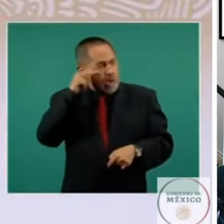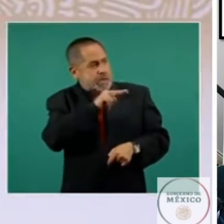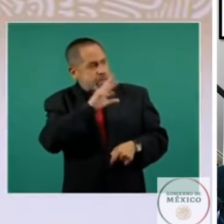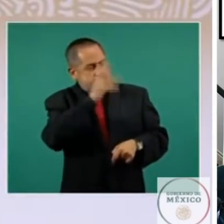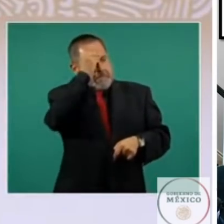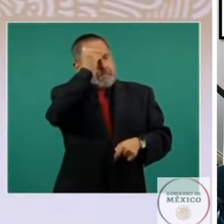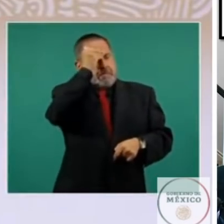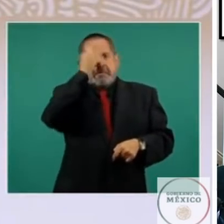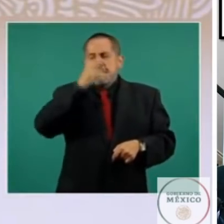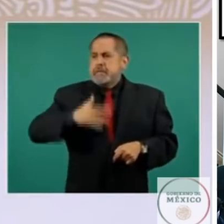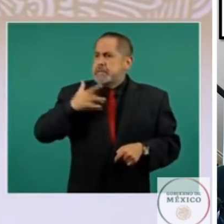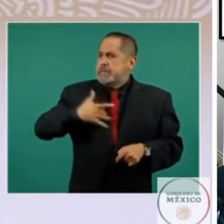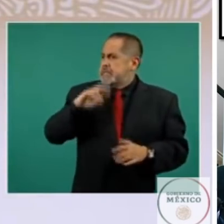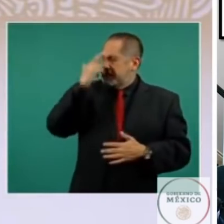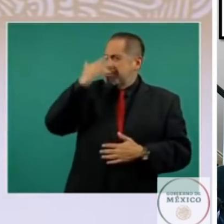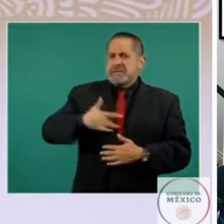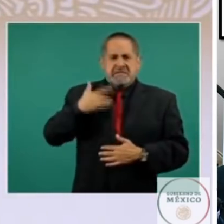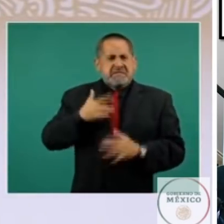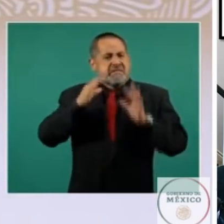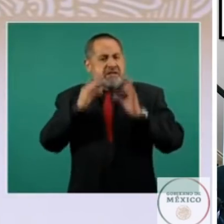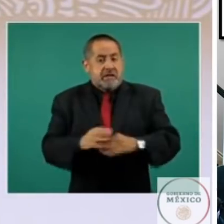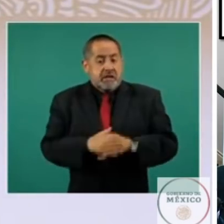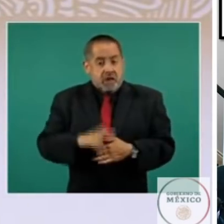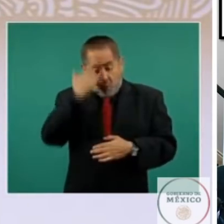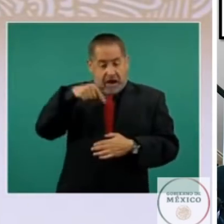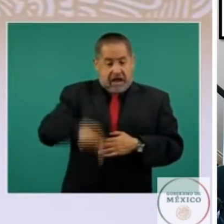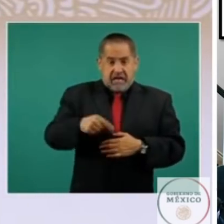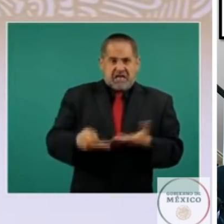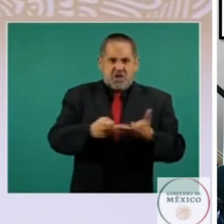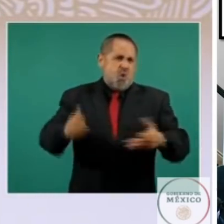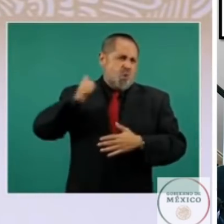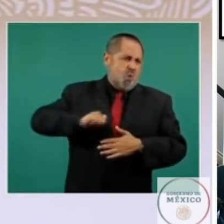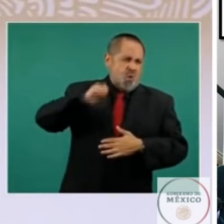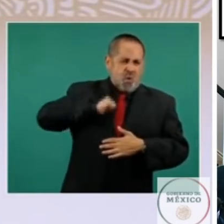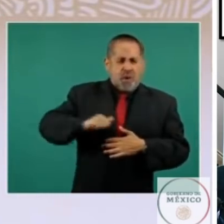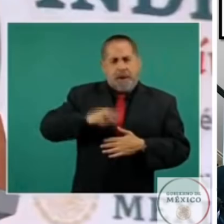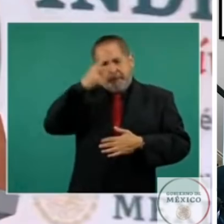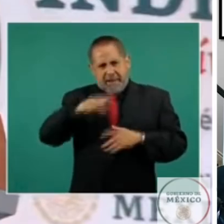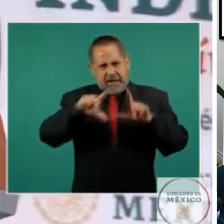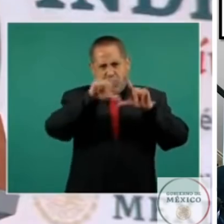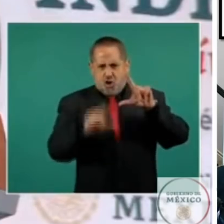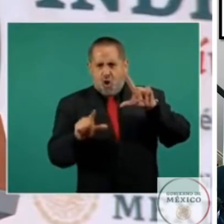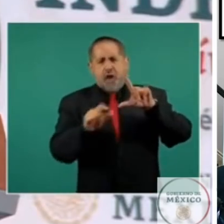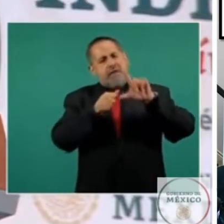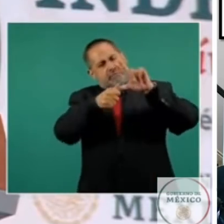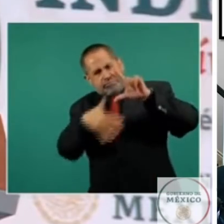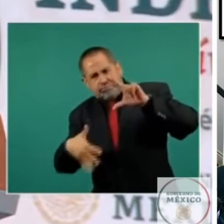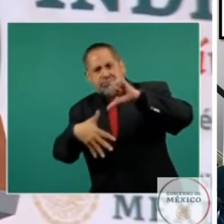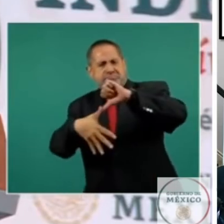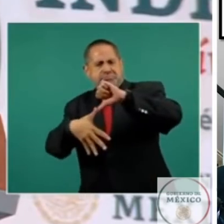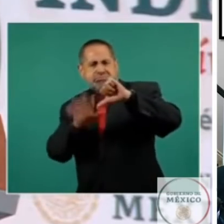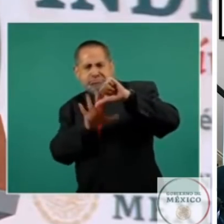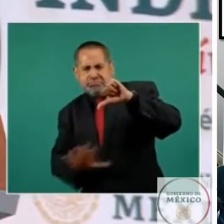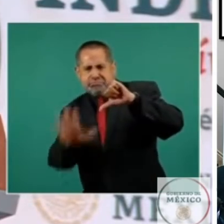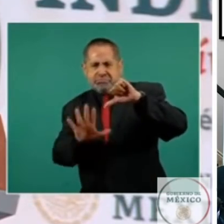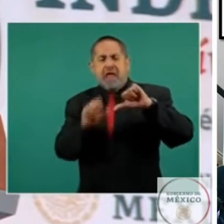aspiraciones ancestrales de pueblos enteros que habitaban el territorio no solo mexicano, sino también de Centro y Suramérica y de